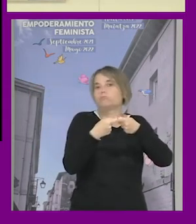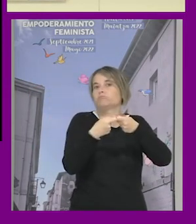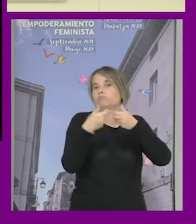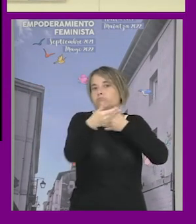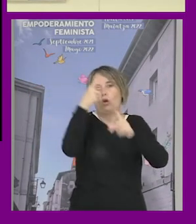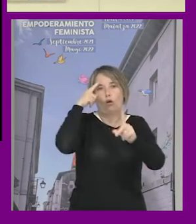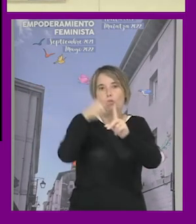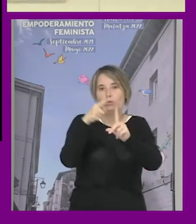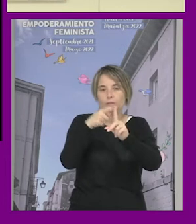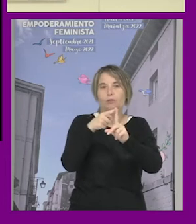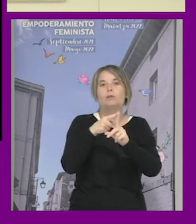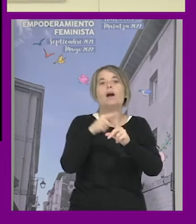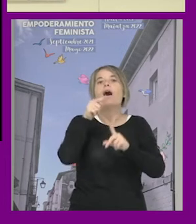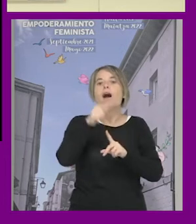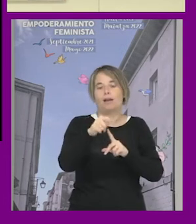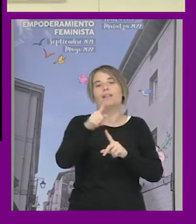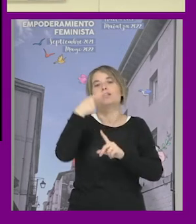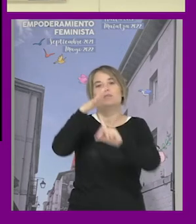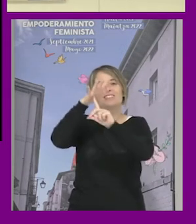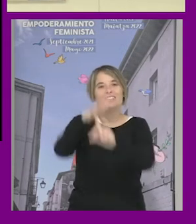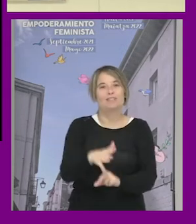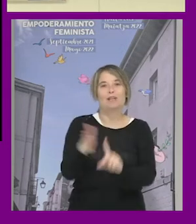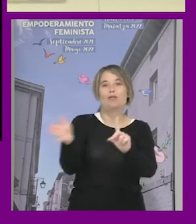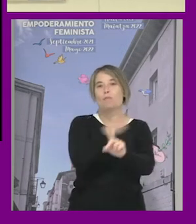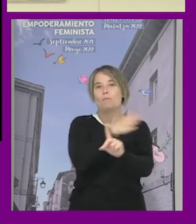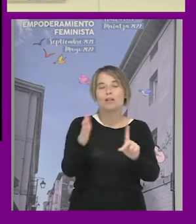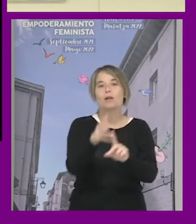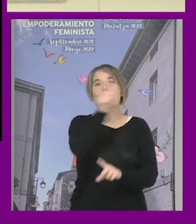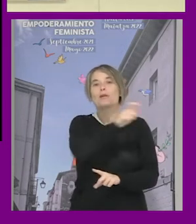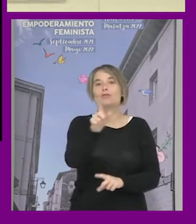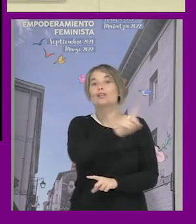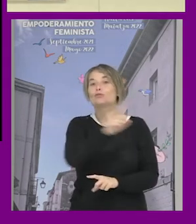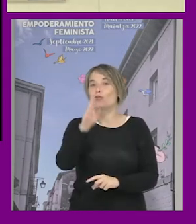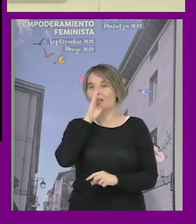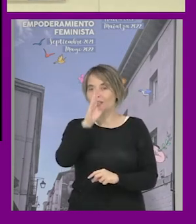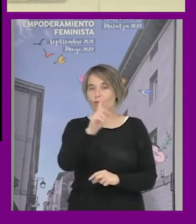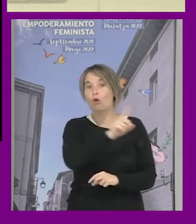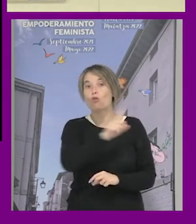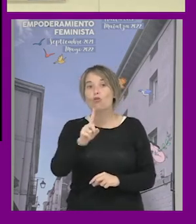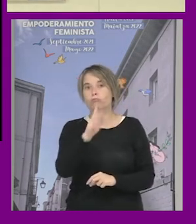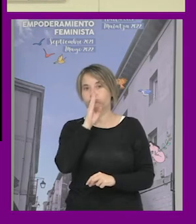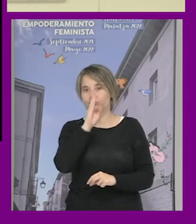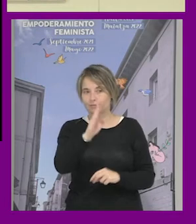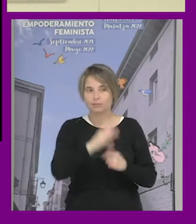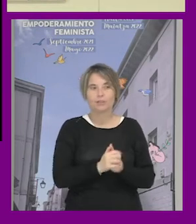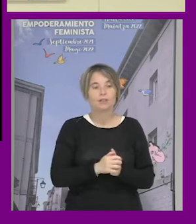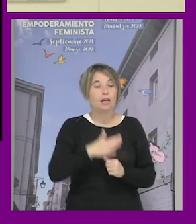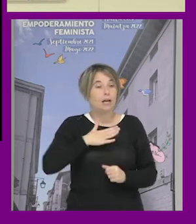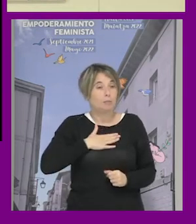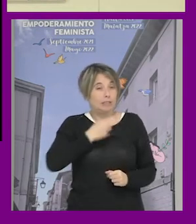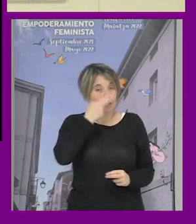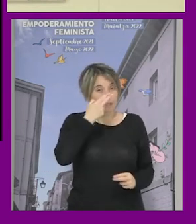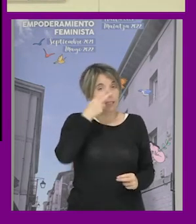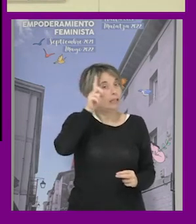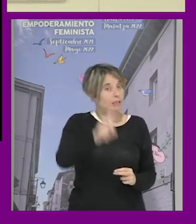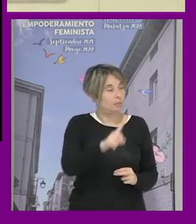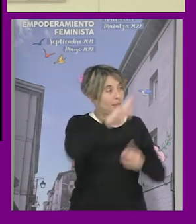y de ahí se deriva la discriminación y violencia hacia las personas no heterosexuales y no monosexuales lo que me parece interesante también de